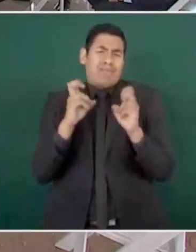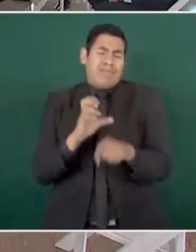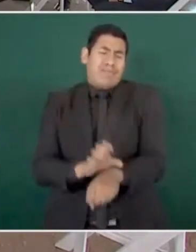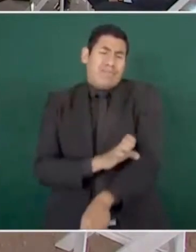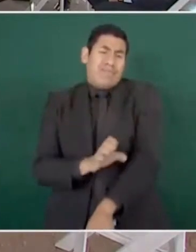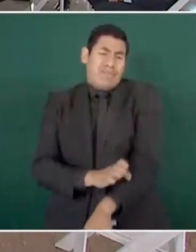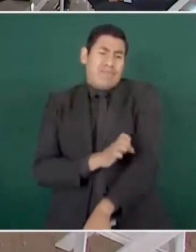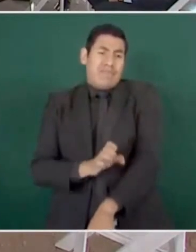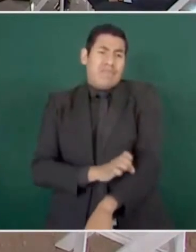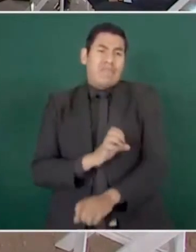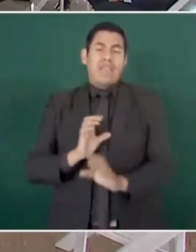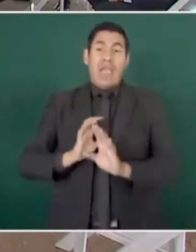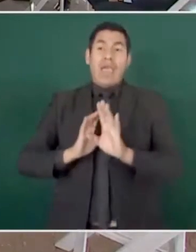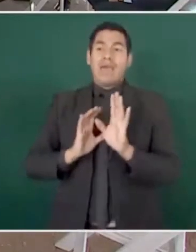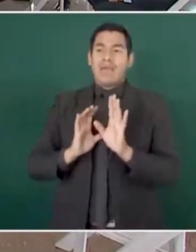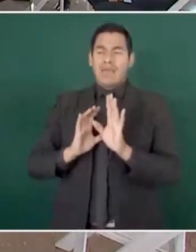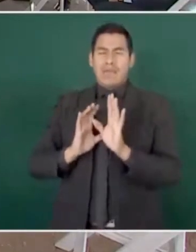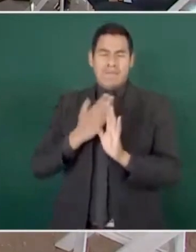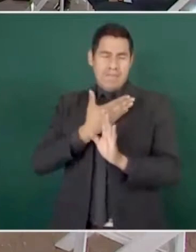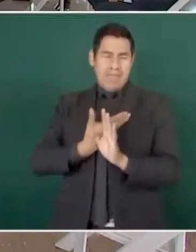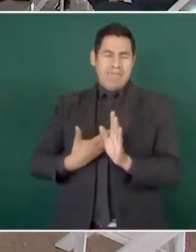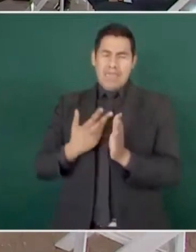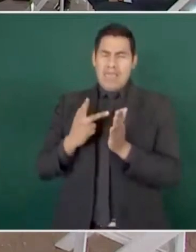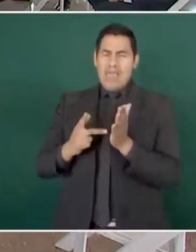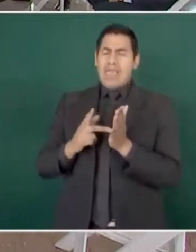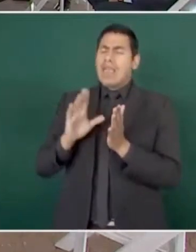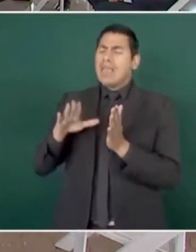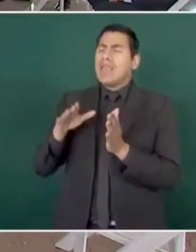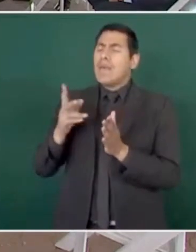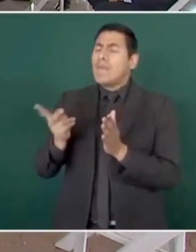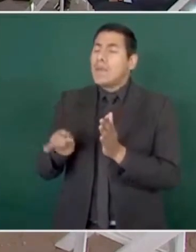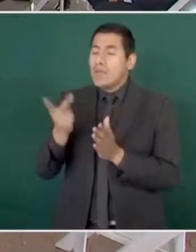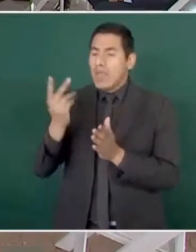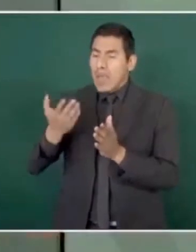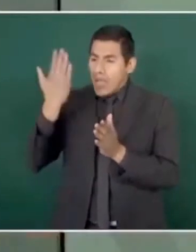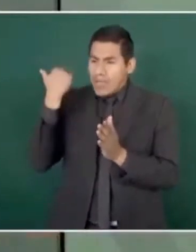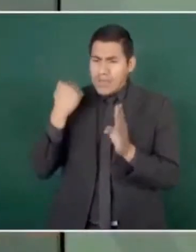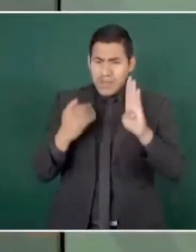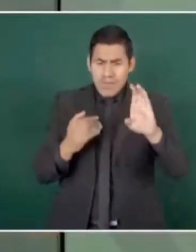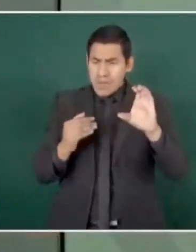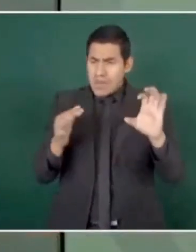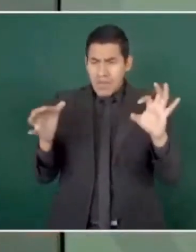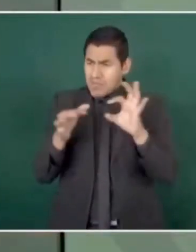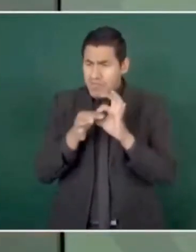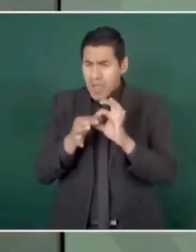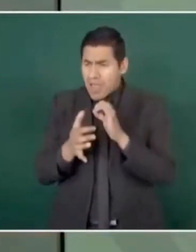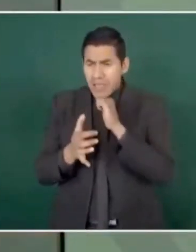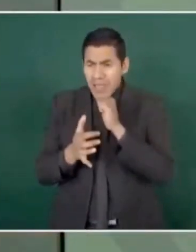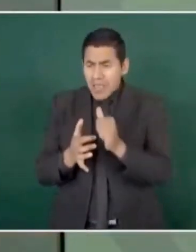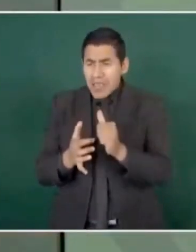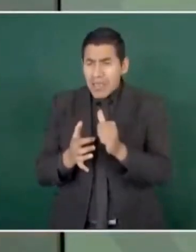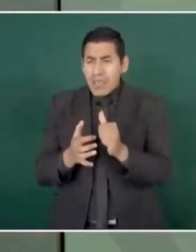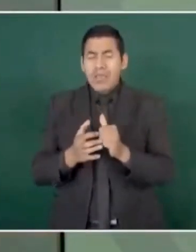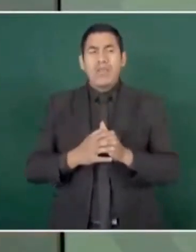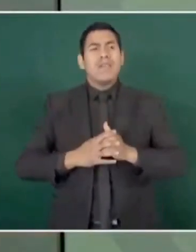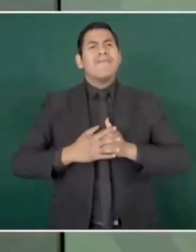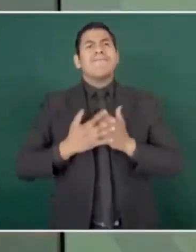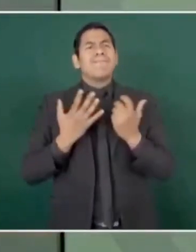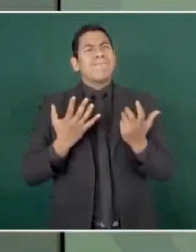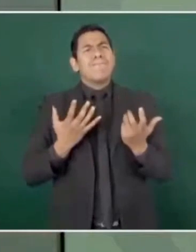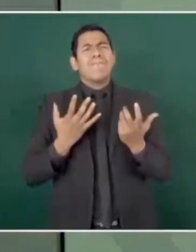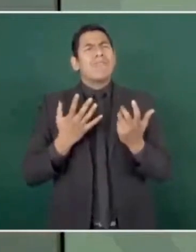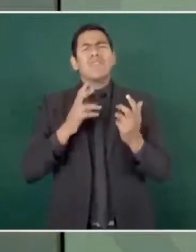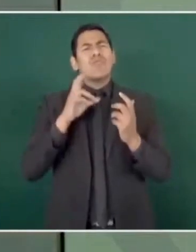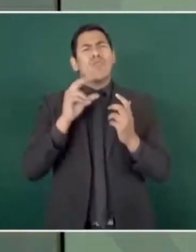A ver, repítanos, ¿no estaba conectado Baja California? Baja California era, se